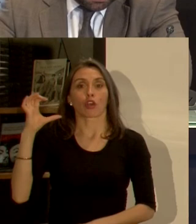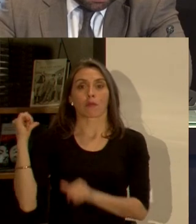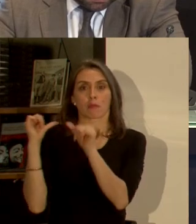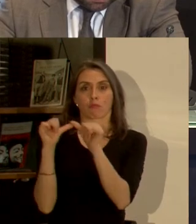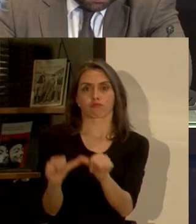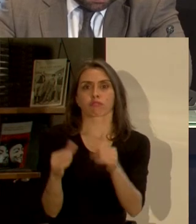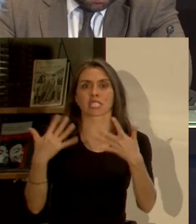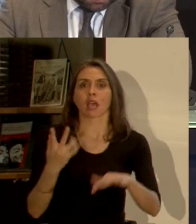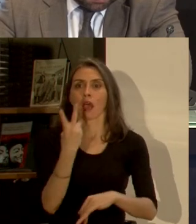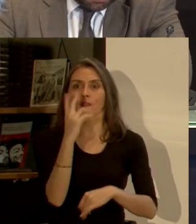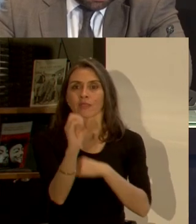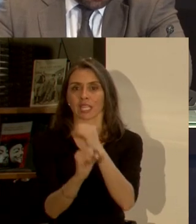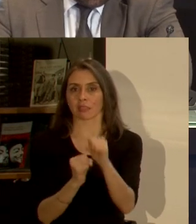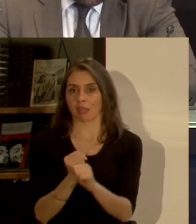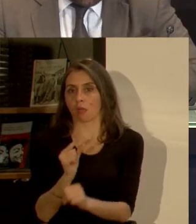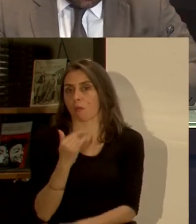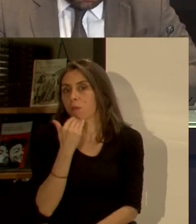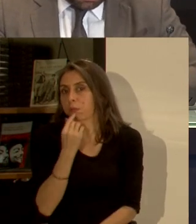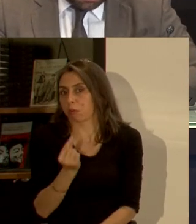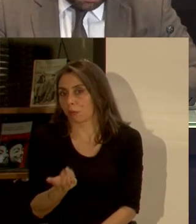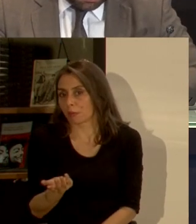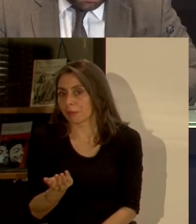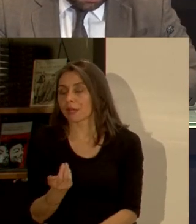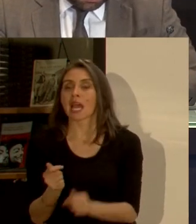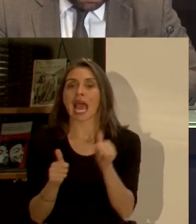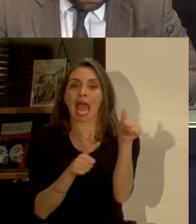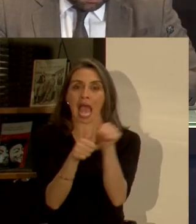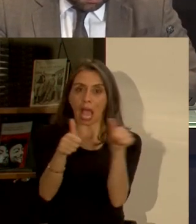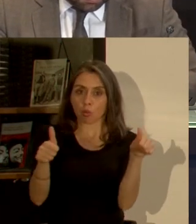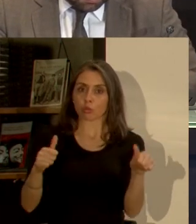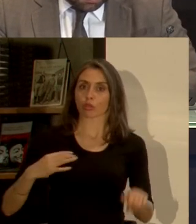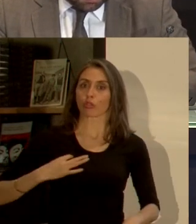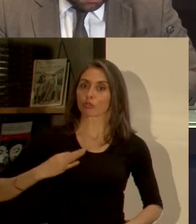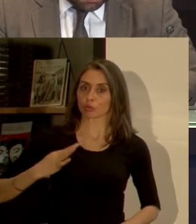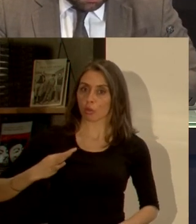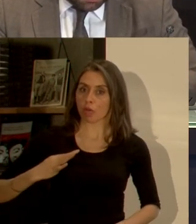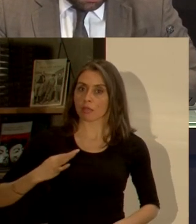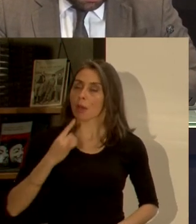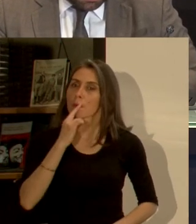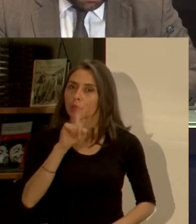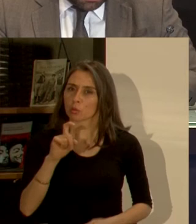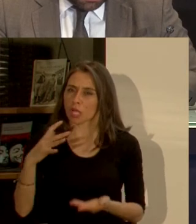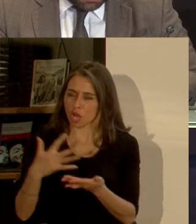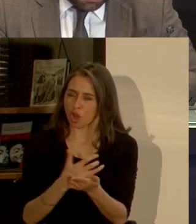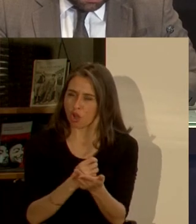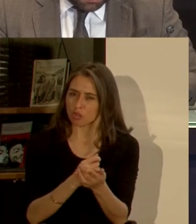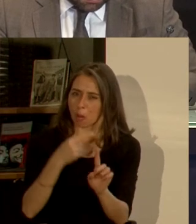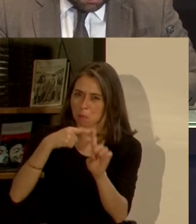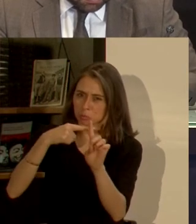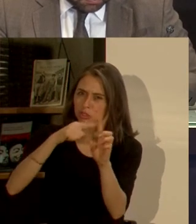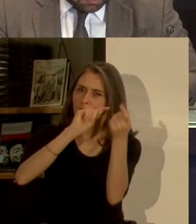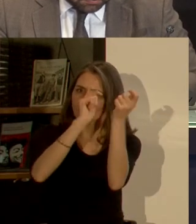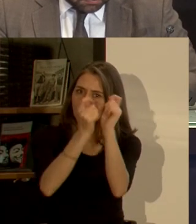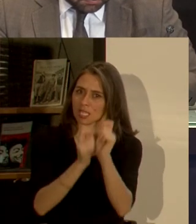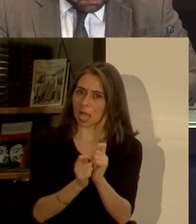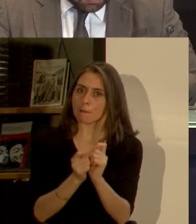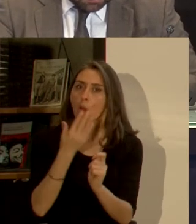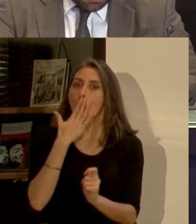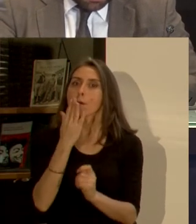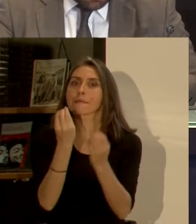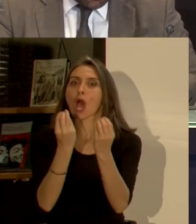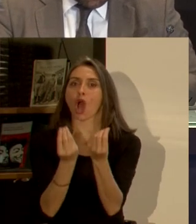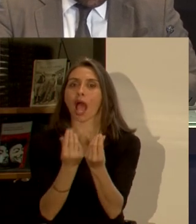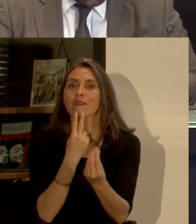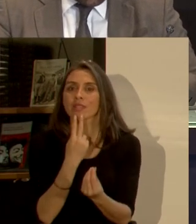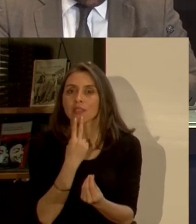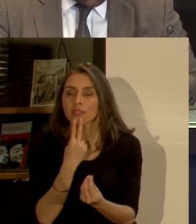menor como para saber si efectivamente las autoridades de los ciudadanos han logrado cambios positivos en su calidad de vida